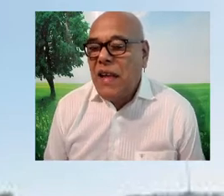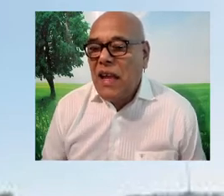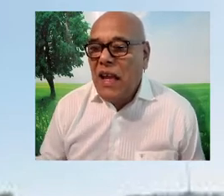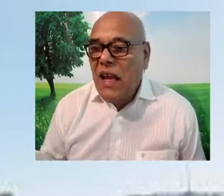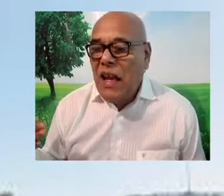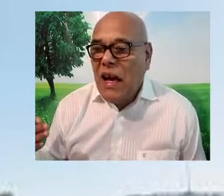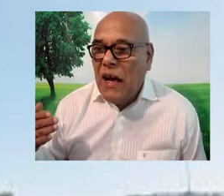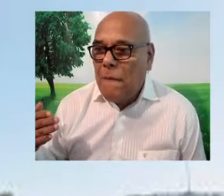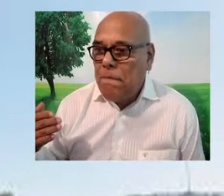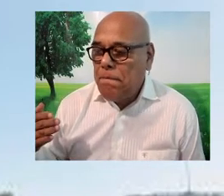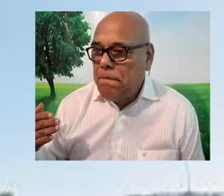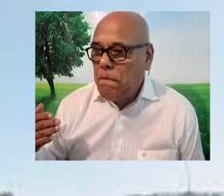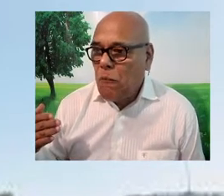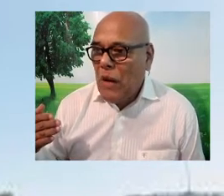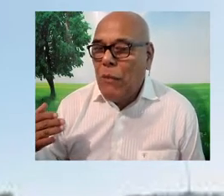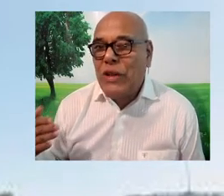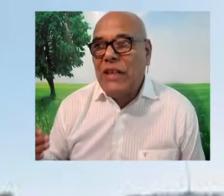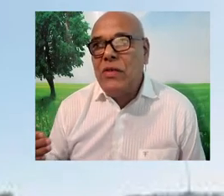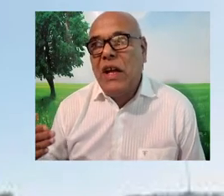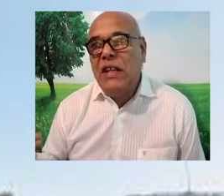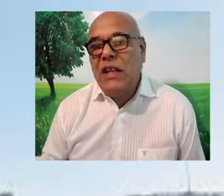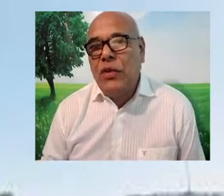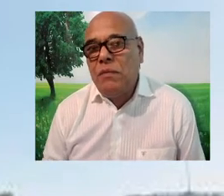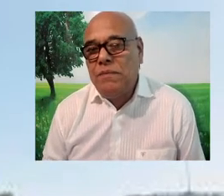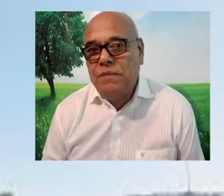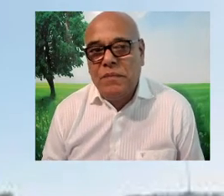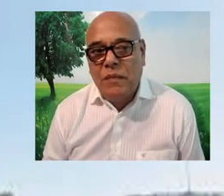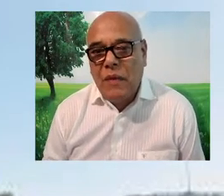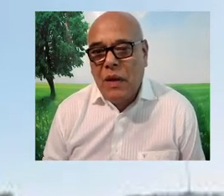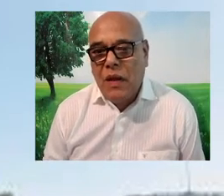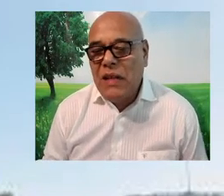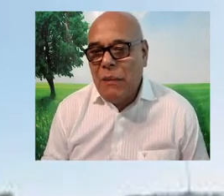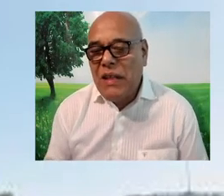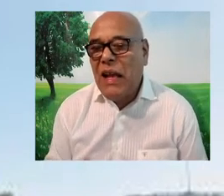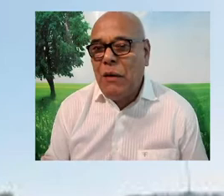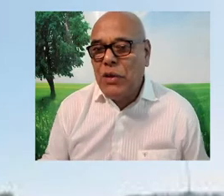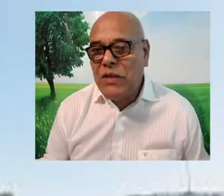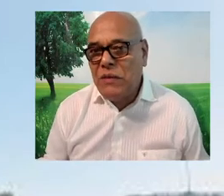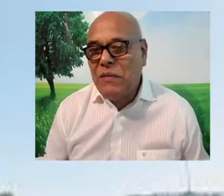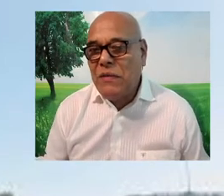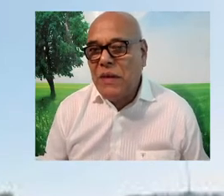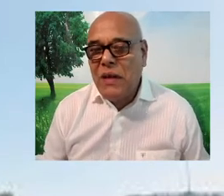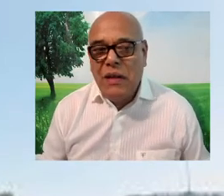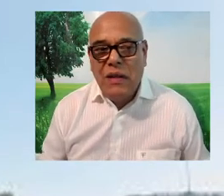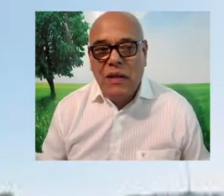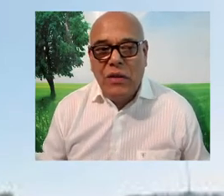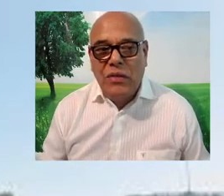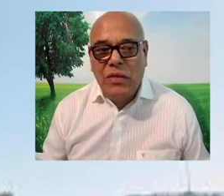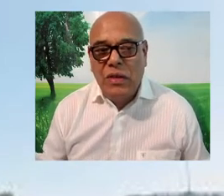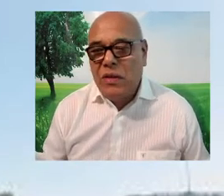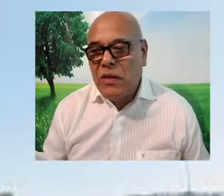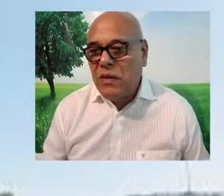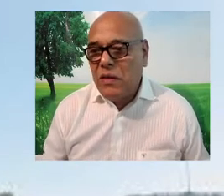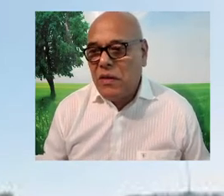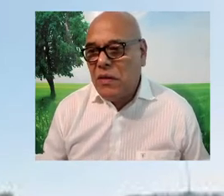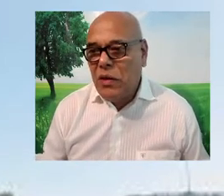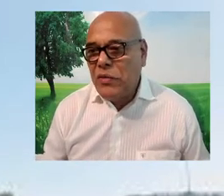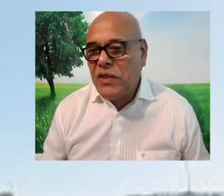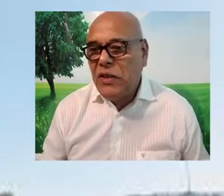Fíjense que la votación que tiene Trump, es la mitad de la votación, de los